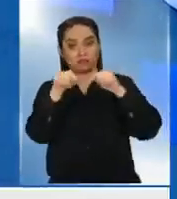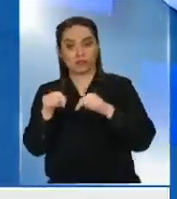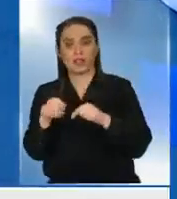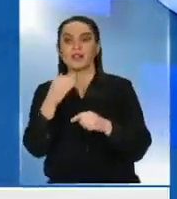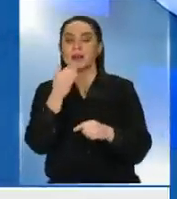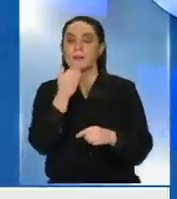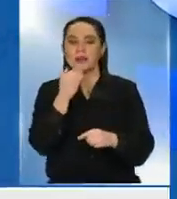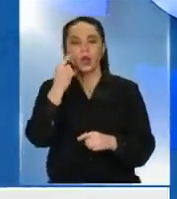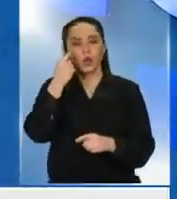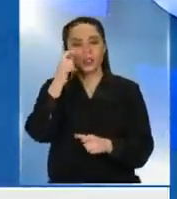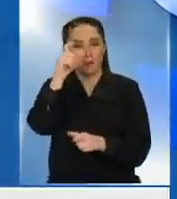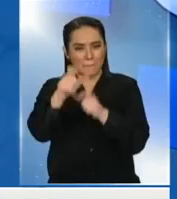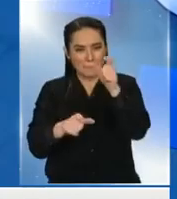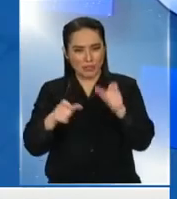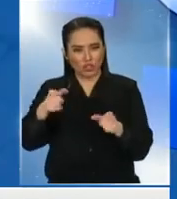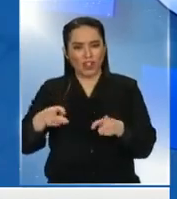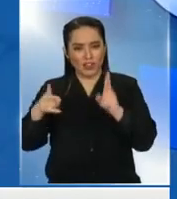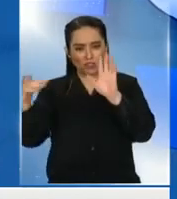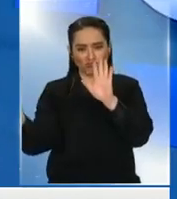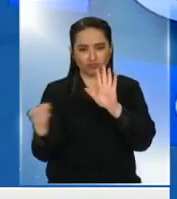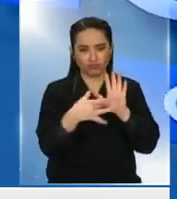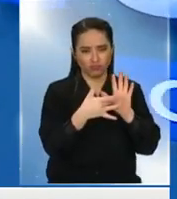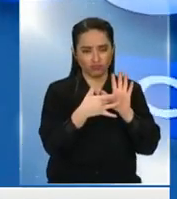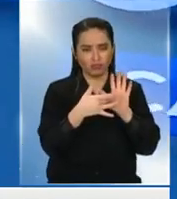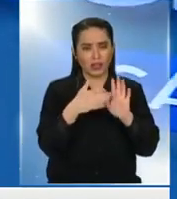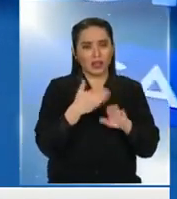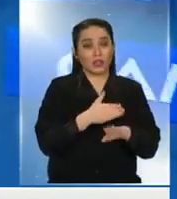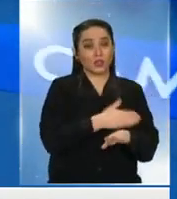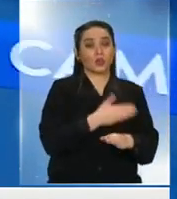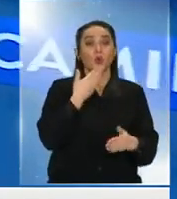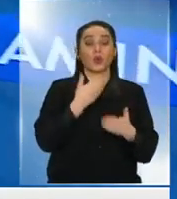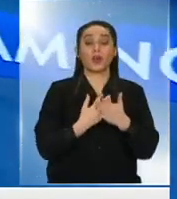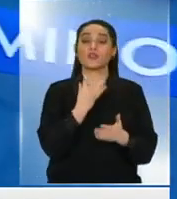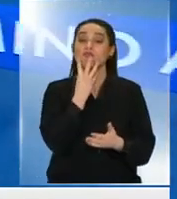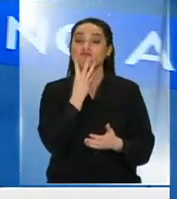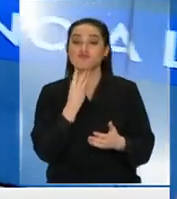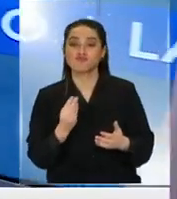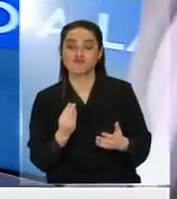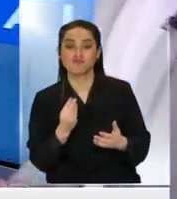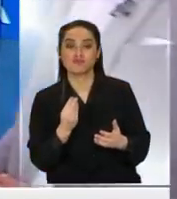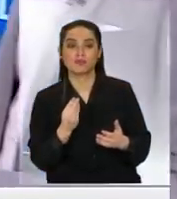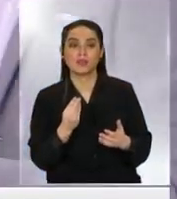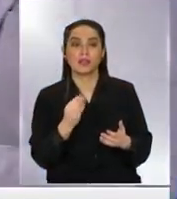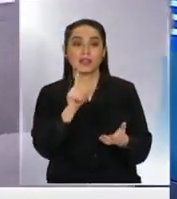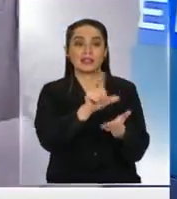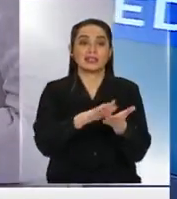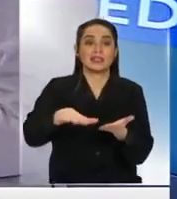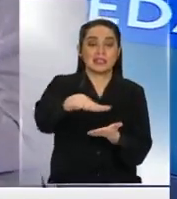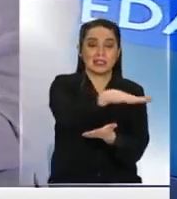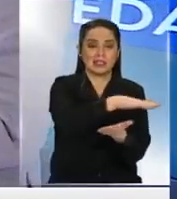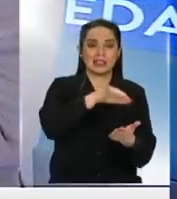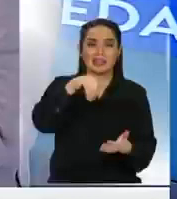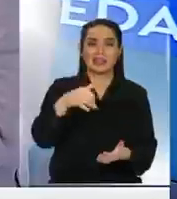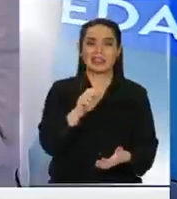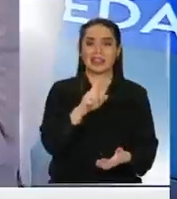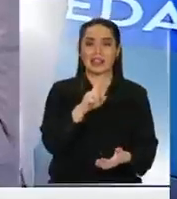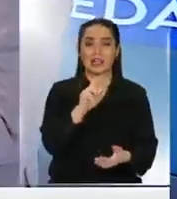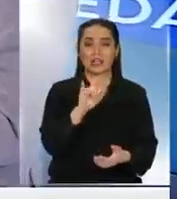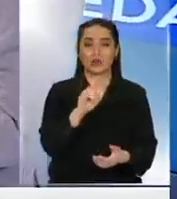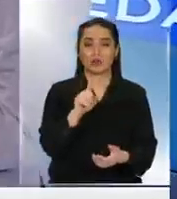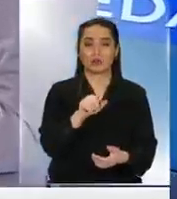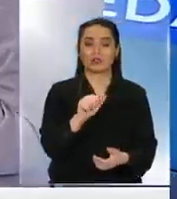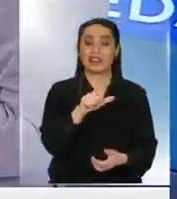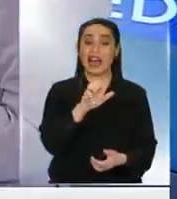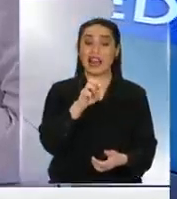a los derechos humanos de manera muy temprana. Yo nací el día que Israel anexa ilegalmente Jerusalén, y por lo tanto en mi